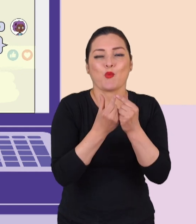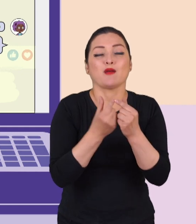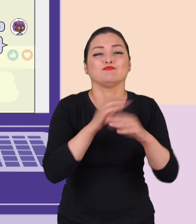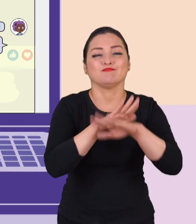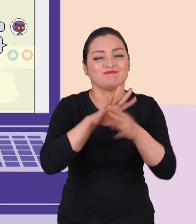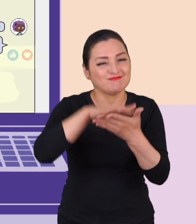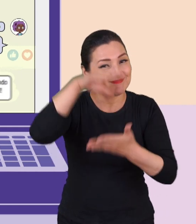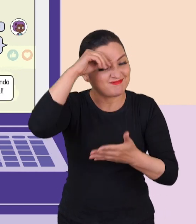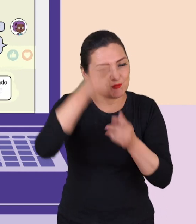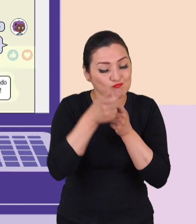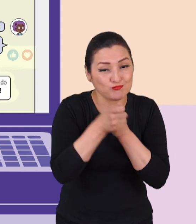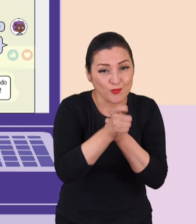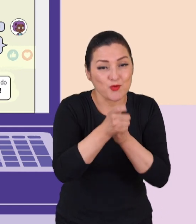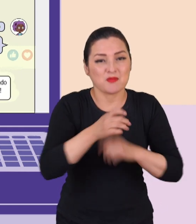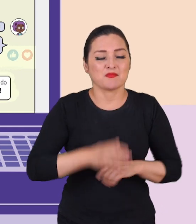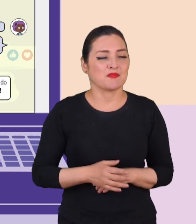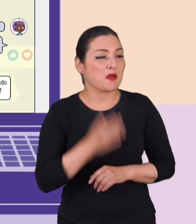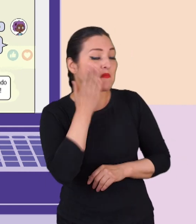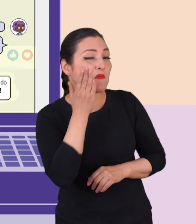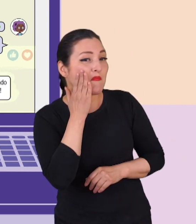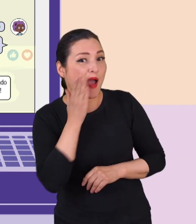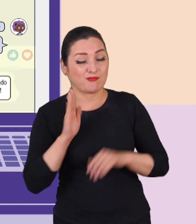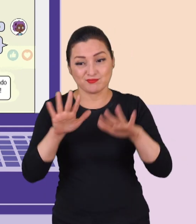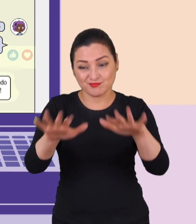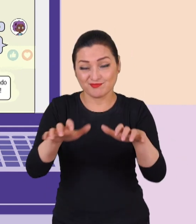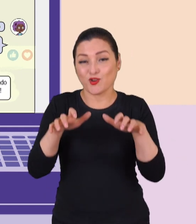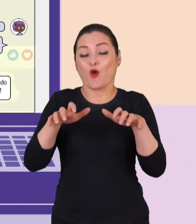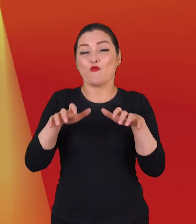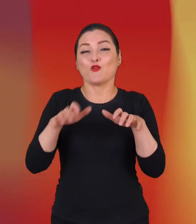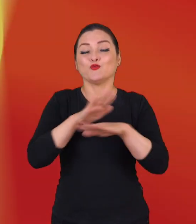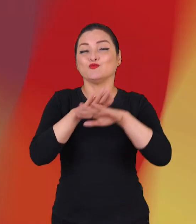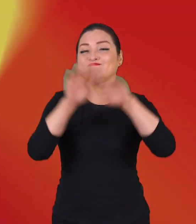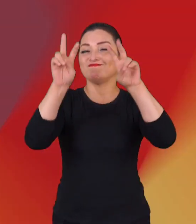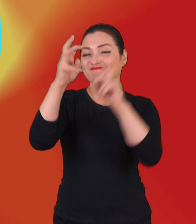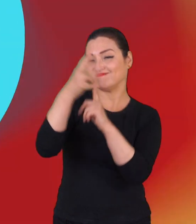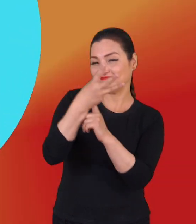de tecnología en internet. Para saber más, ¡vamos al mundo virtual!